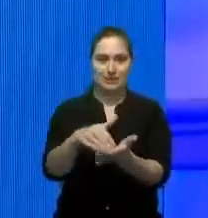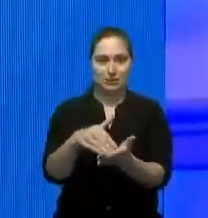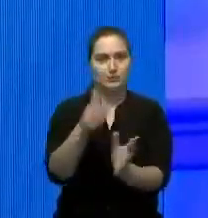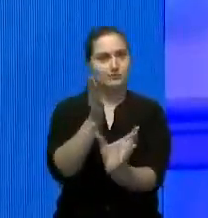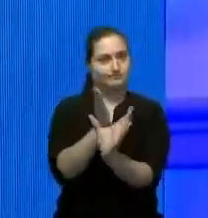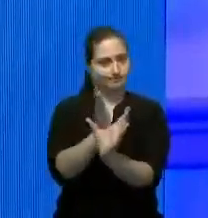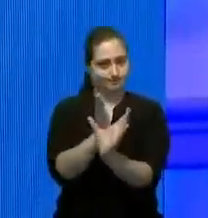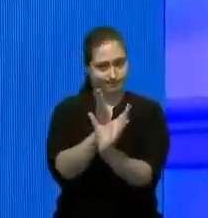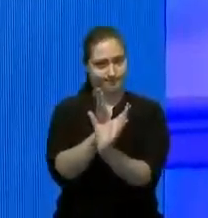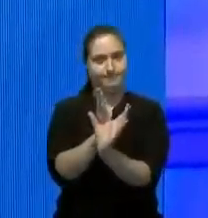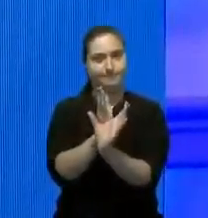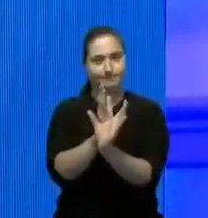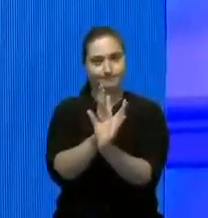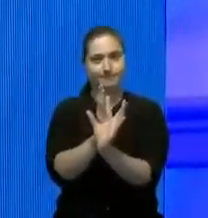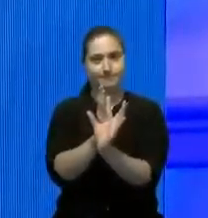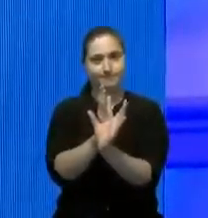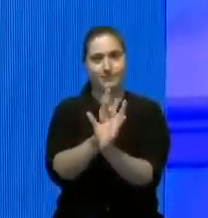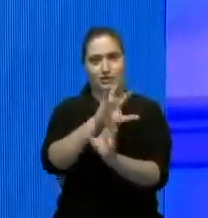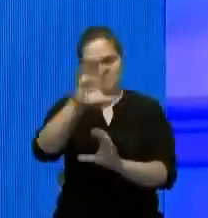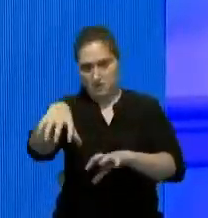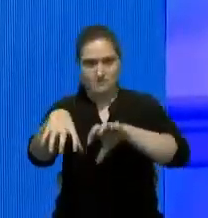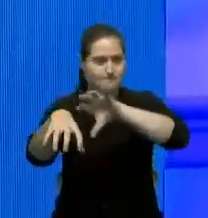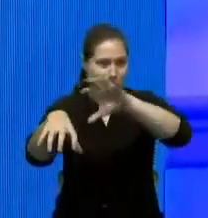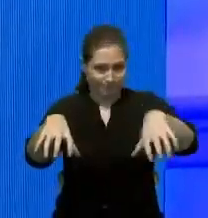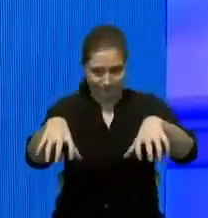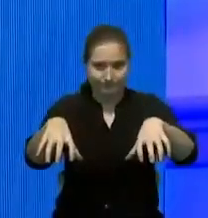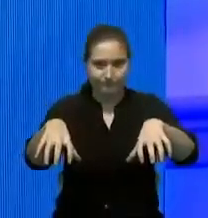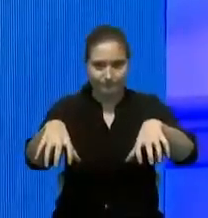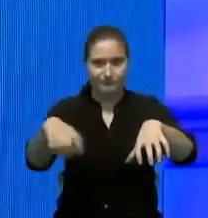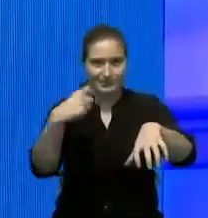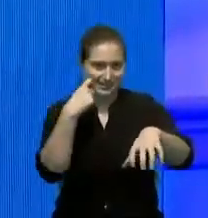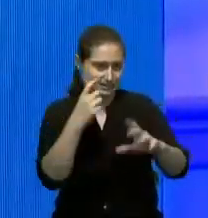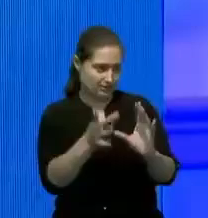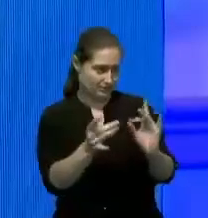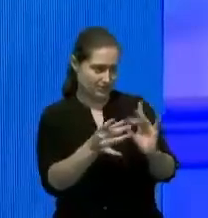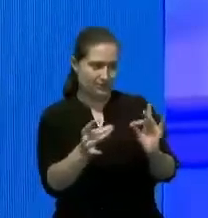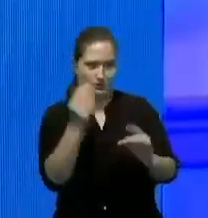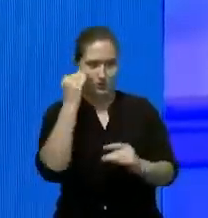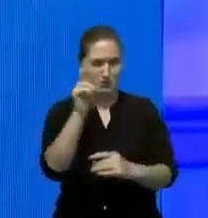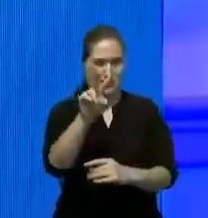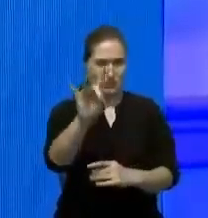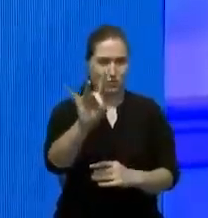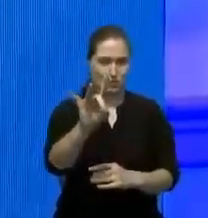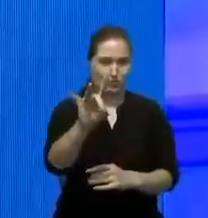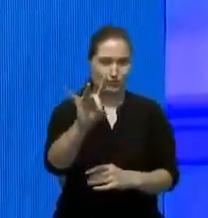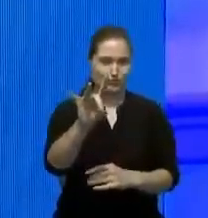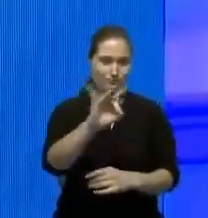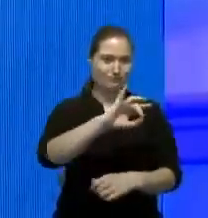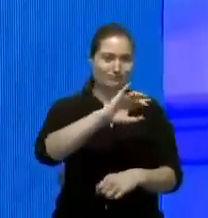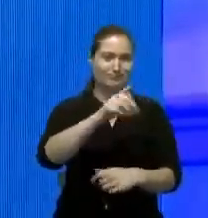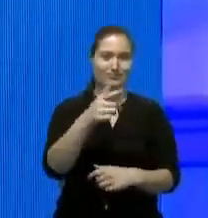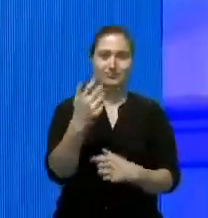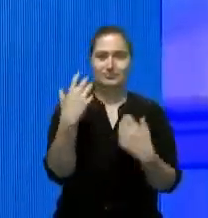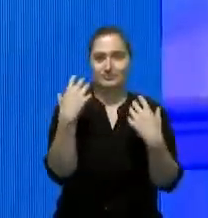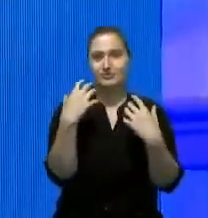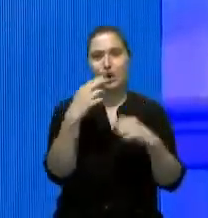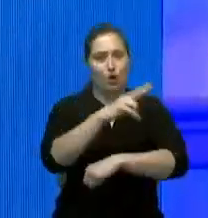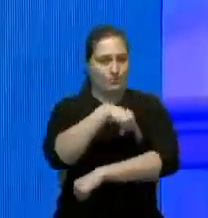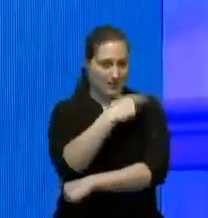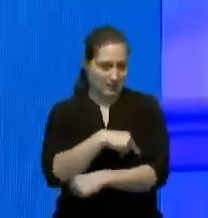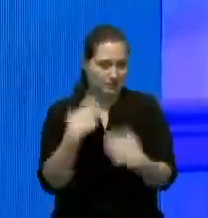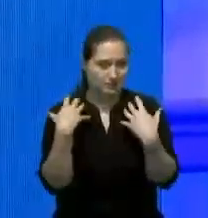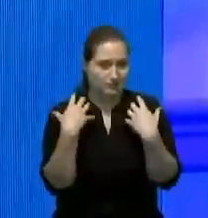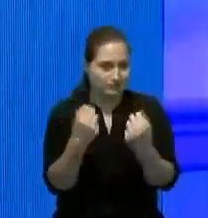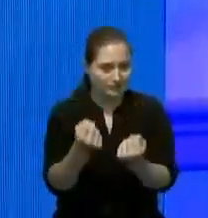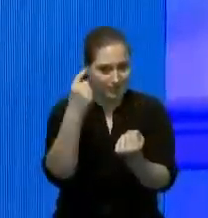parecidos al que está como dijo el señor presidente el ya dicen el 28 para aumentar la cantidad de pacientes que puedan accesar